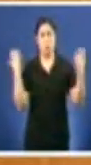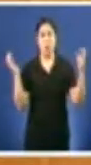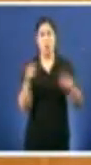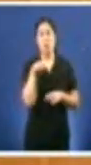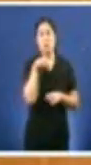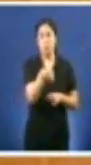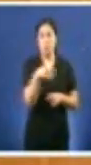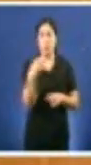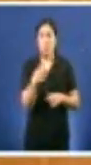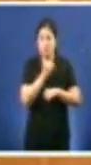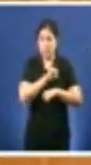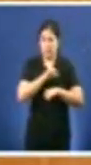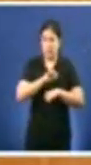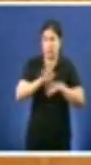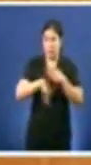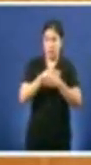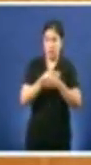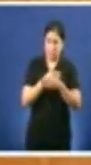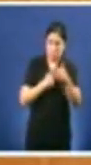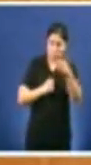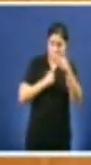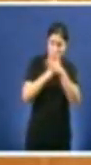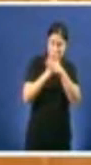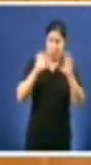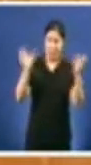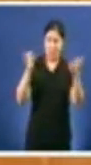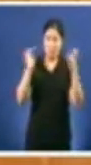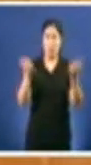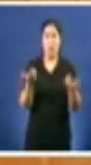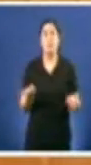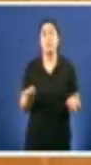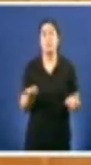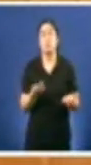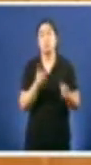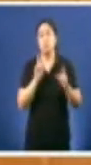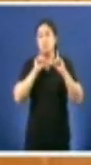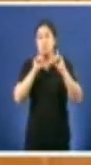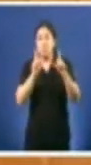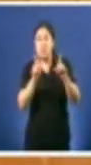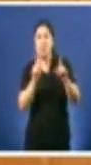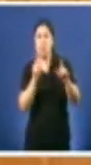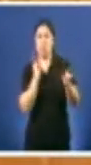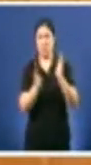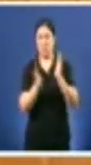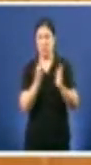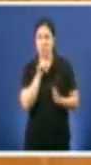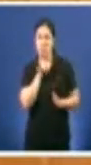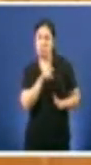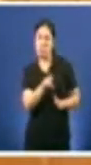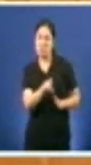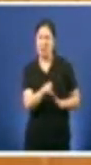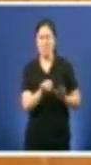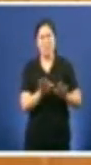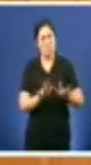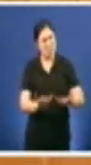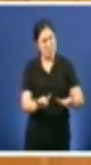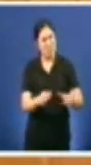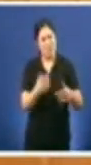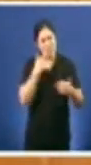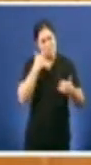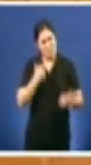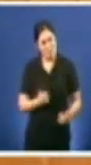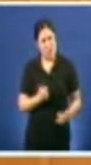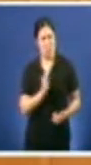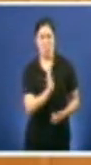someterse a un tratamiento invasivo que deixe ao paciente moi deteriorado físicamente pero xa está igual que esperen porque o importante